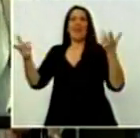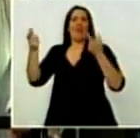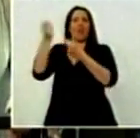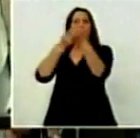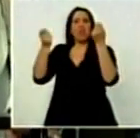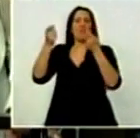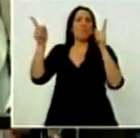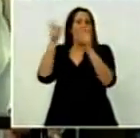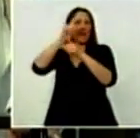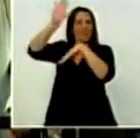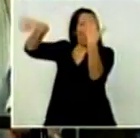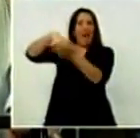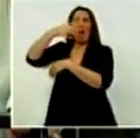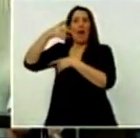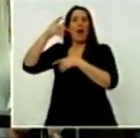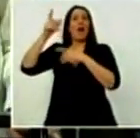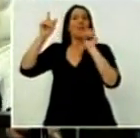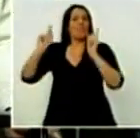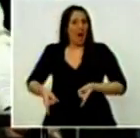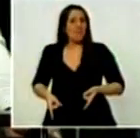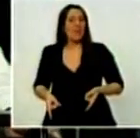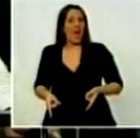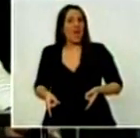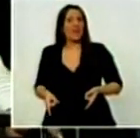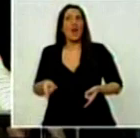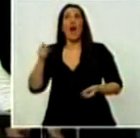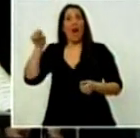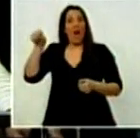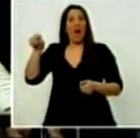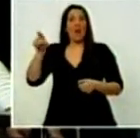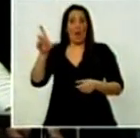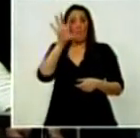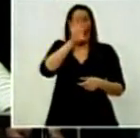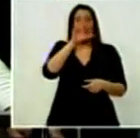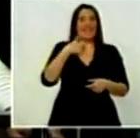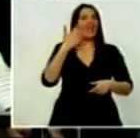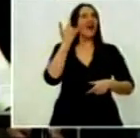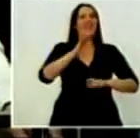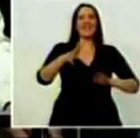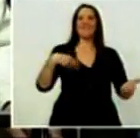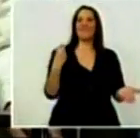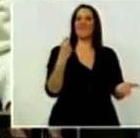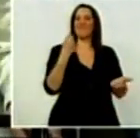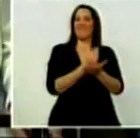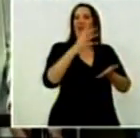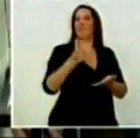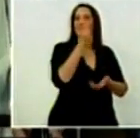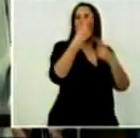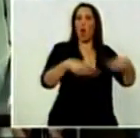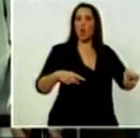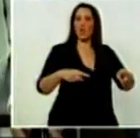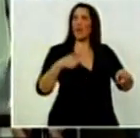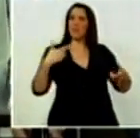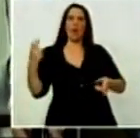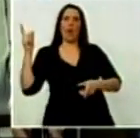abandonaron, sino que ahora las condenan cuando quieren defender sus conquistas y sus derechos a través del ejercicio